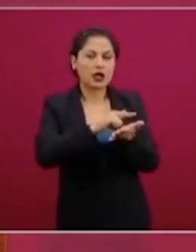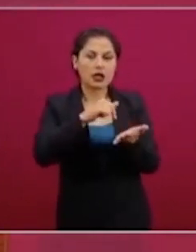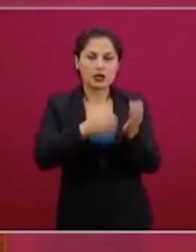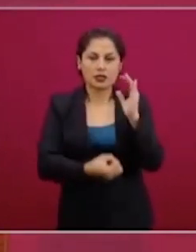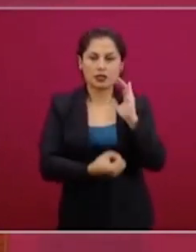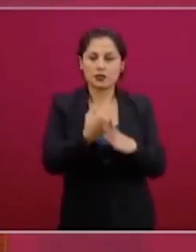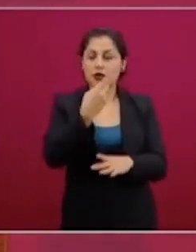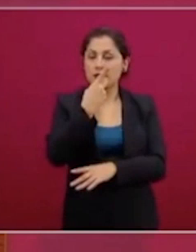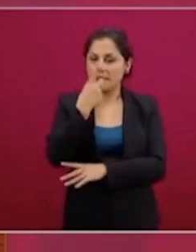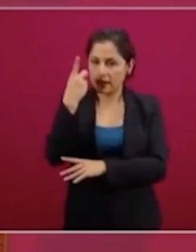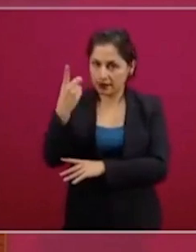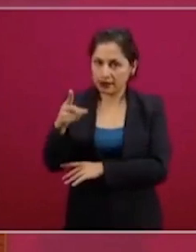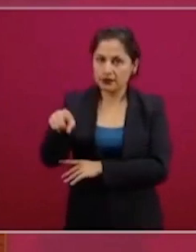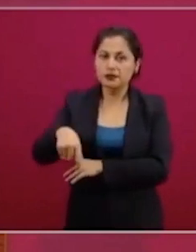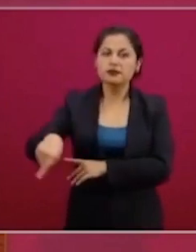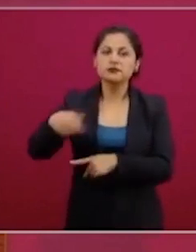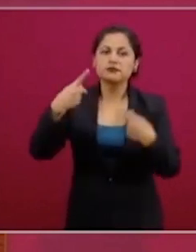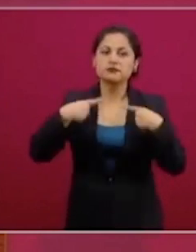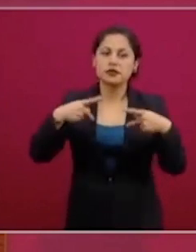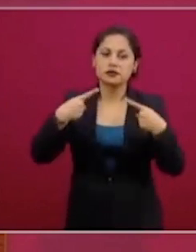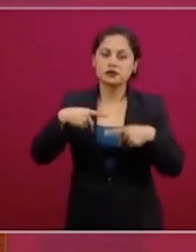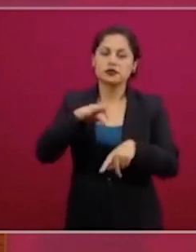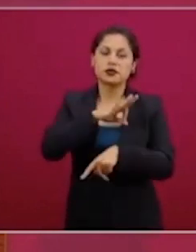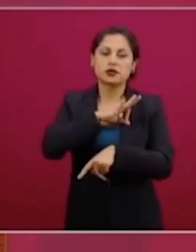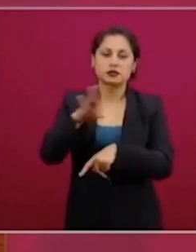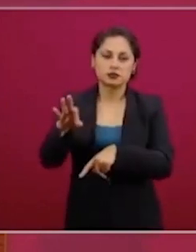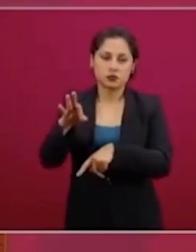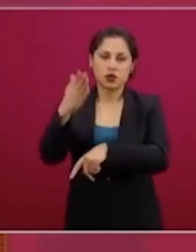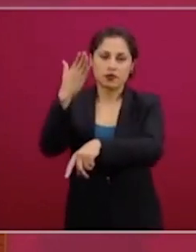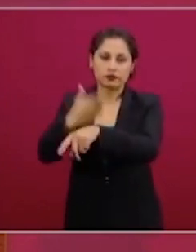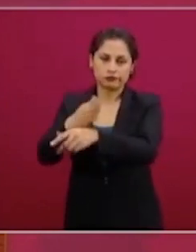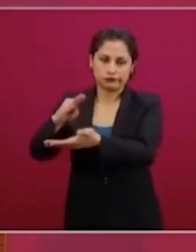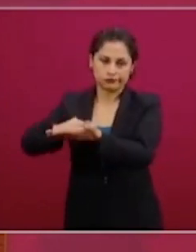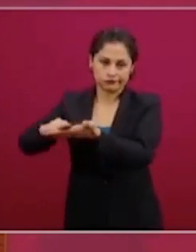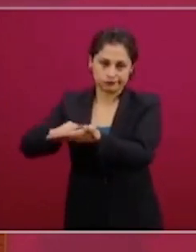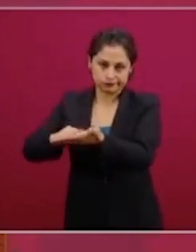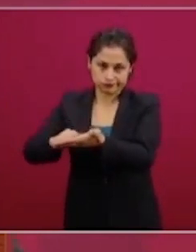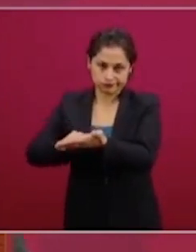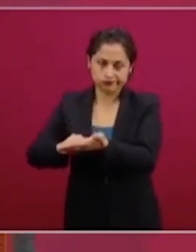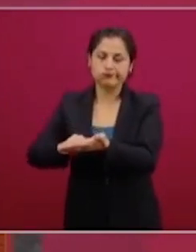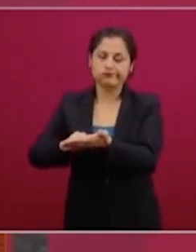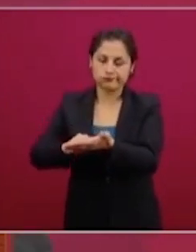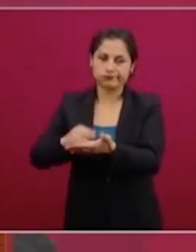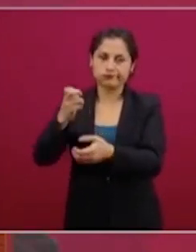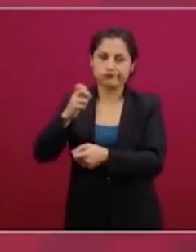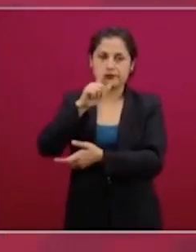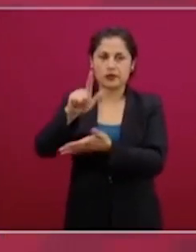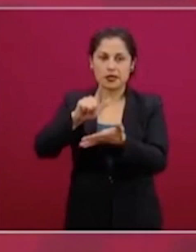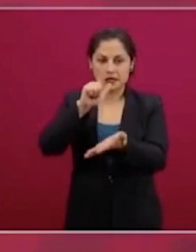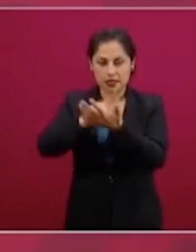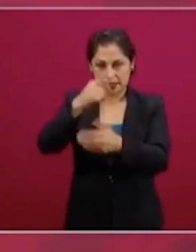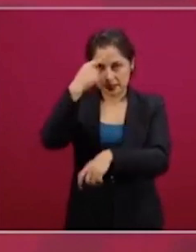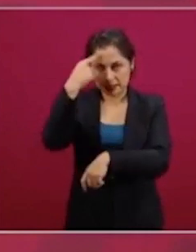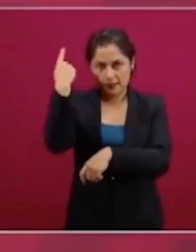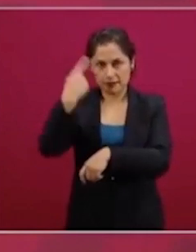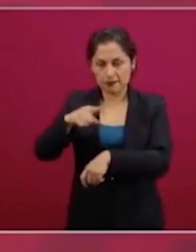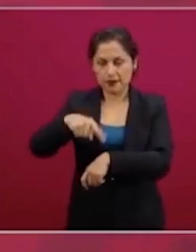cabo esta acción humanitaria. Agradezco mucho a los